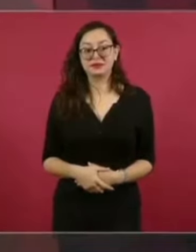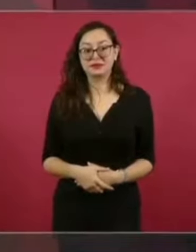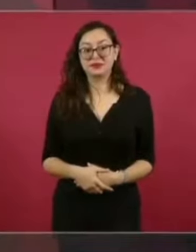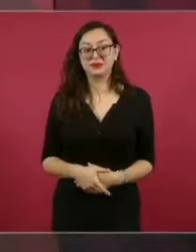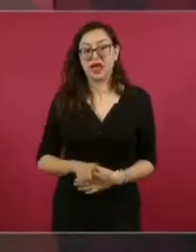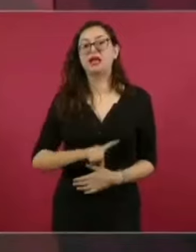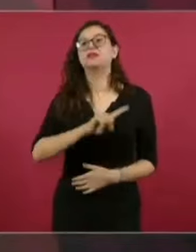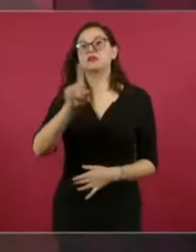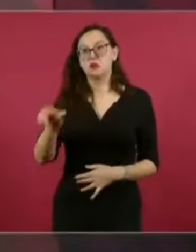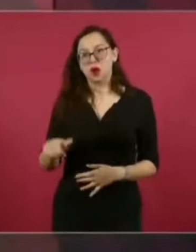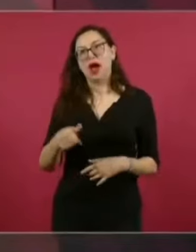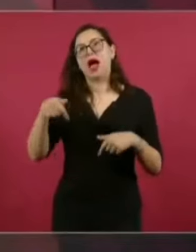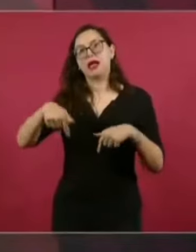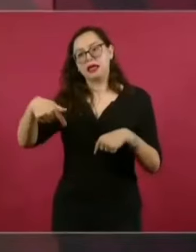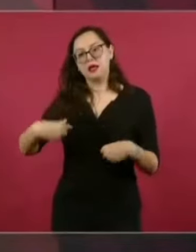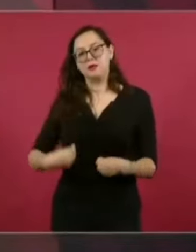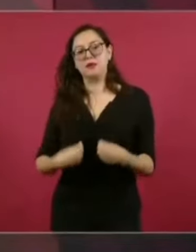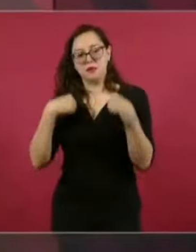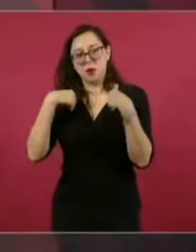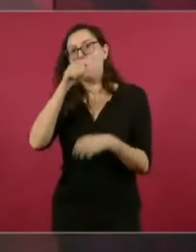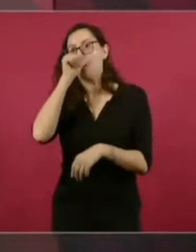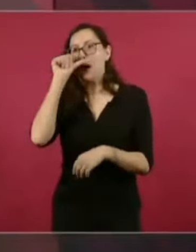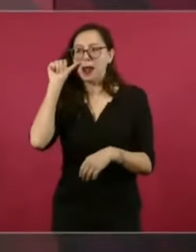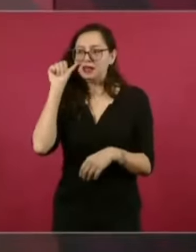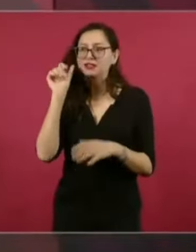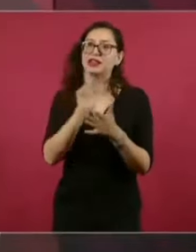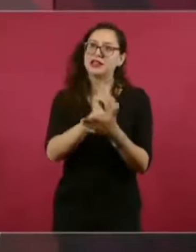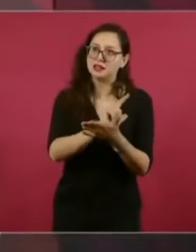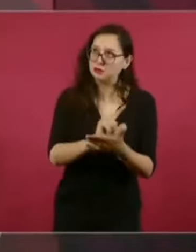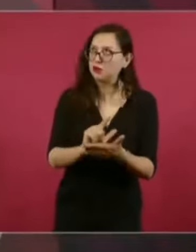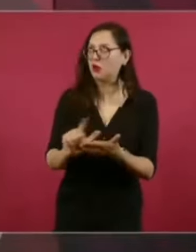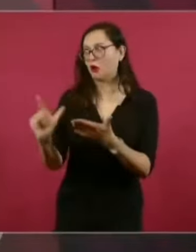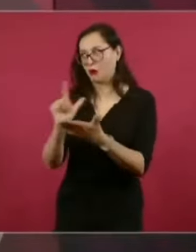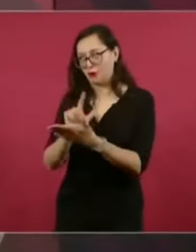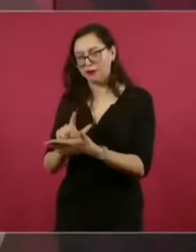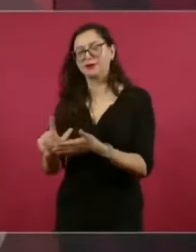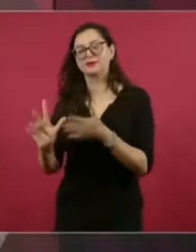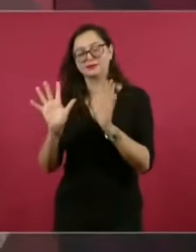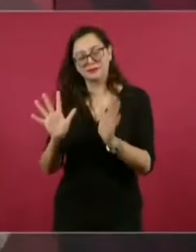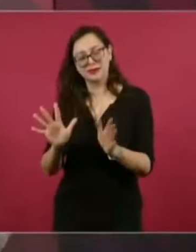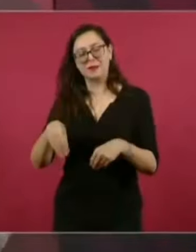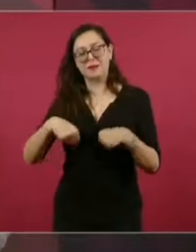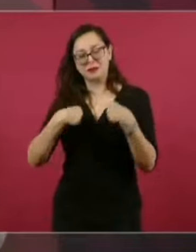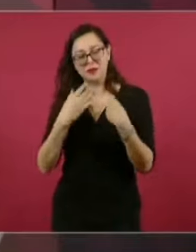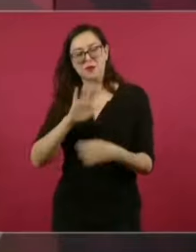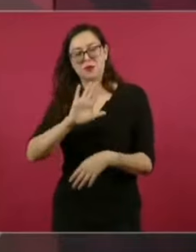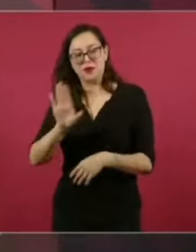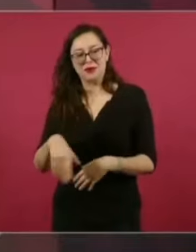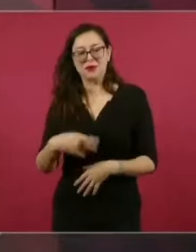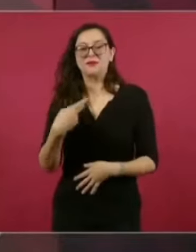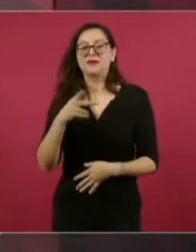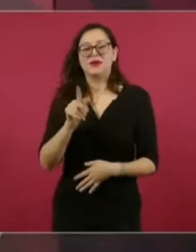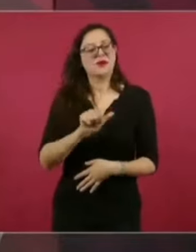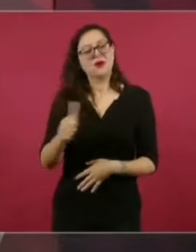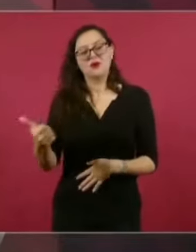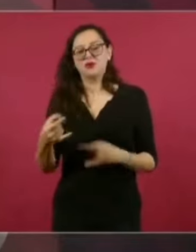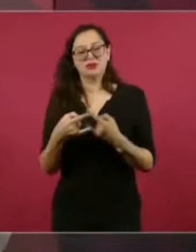porque vivió también el presidente Juárez y aquí murió, pero esa es otra